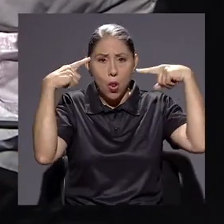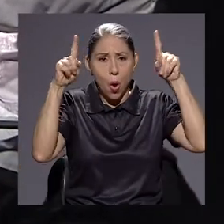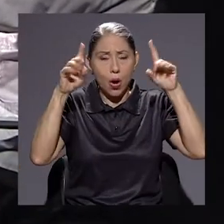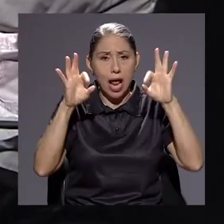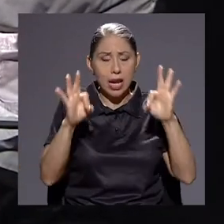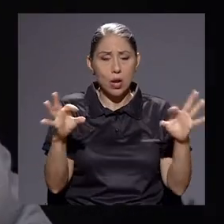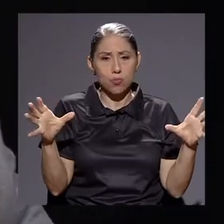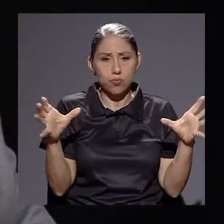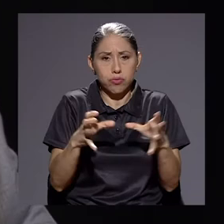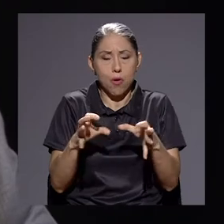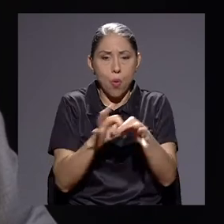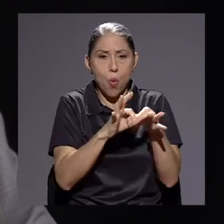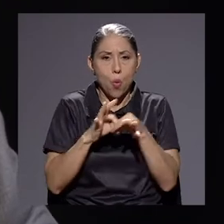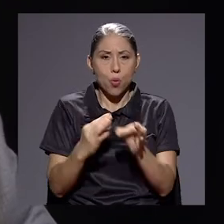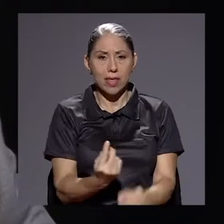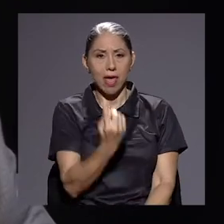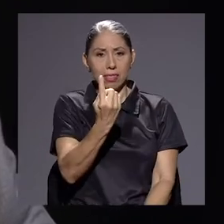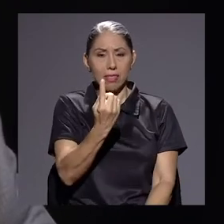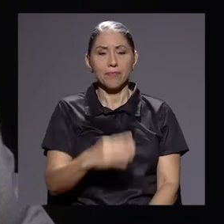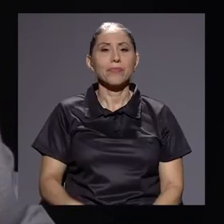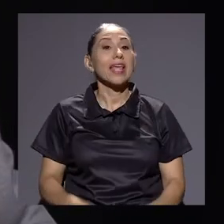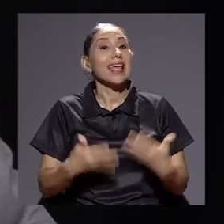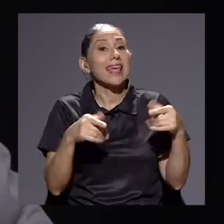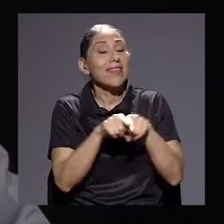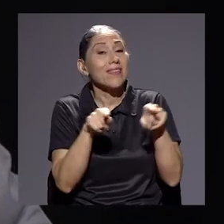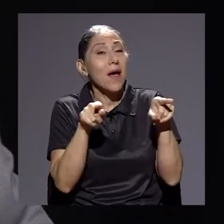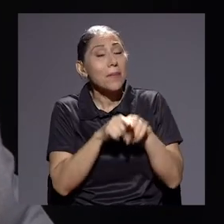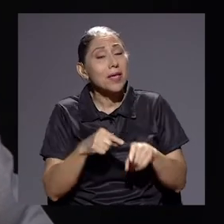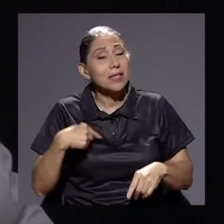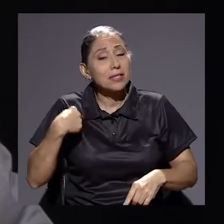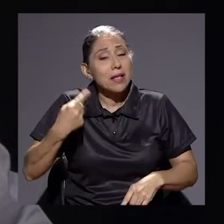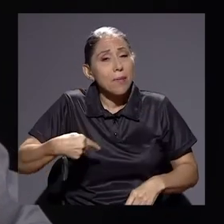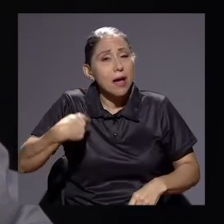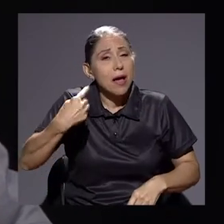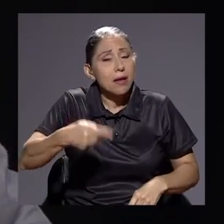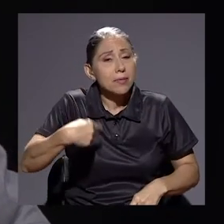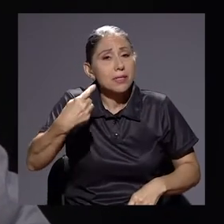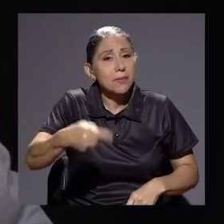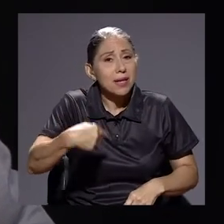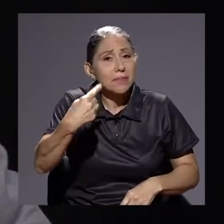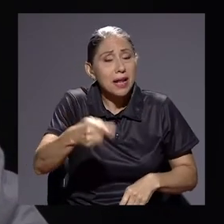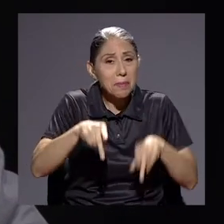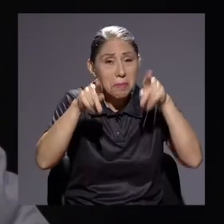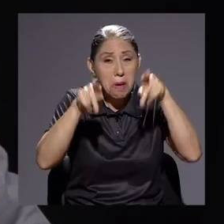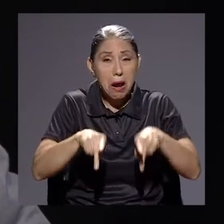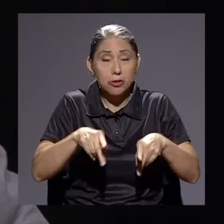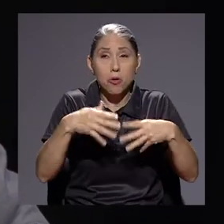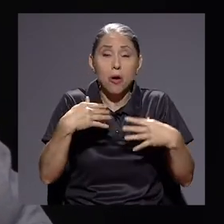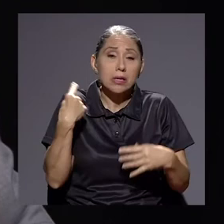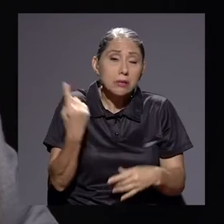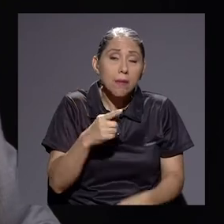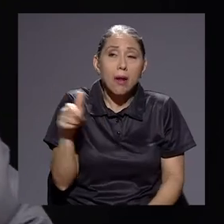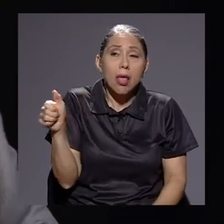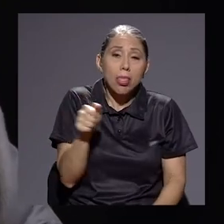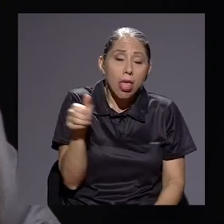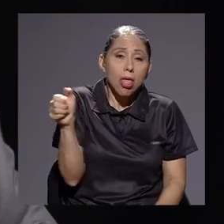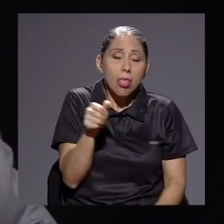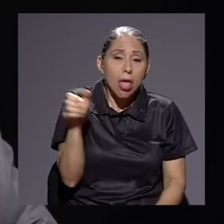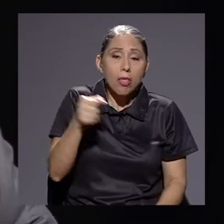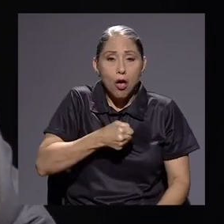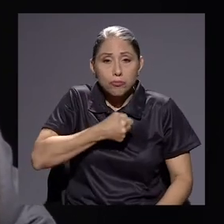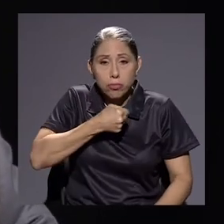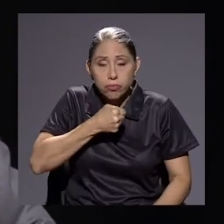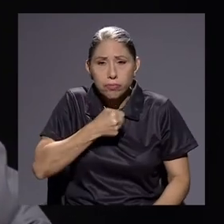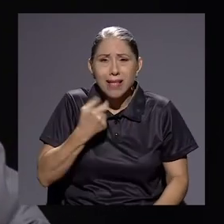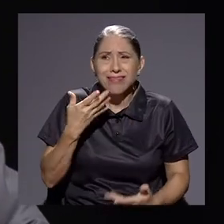unidad. Y las grandes figuras, al ponerlas semana a semana en conferencias de prensa, también las desgastan. Y debo decir, el contrato